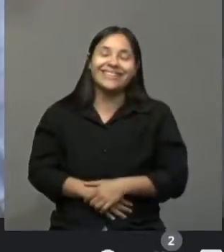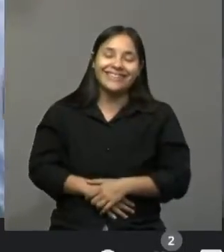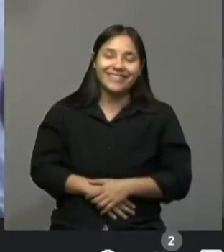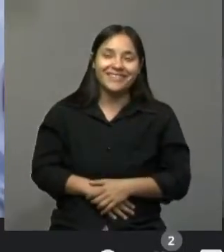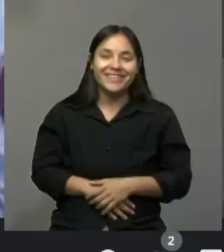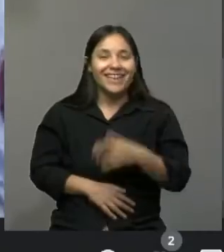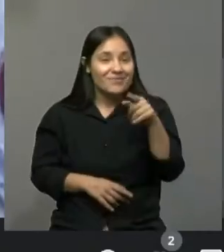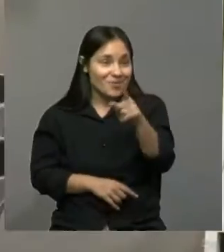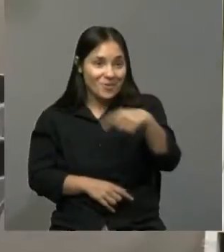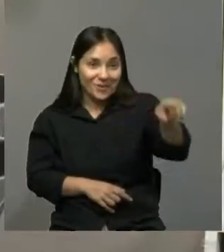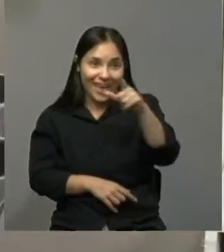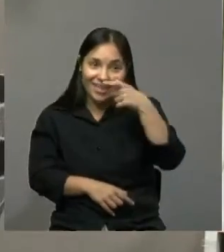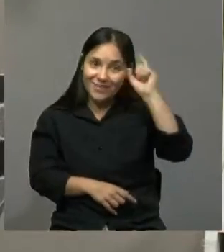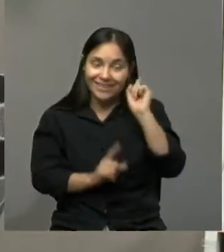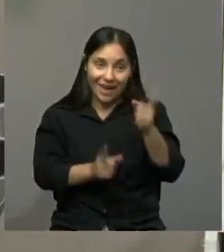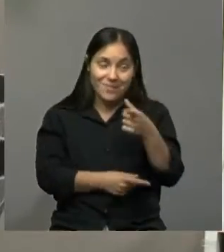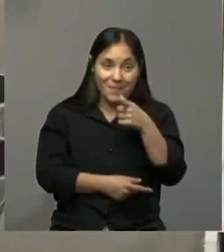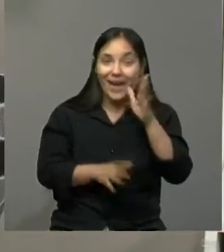por experiencia a ustedes, me parece, ¿no?